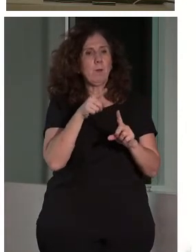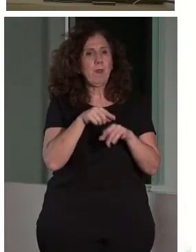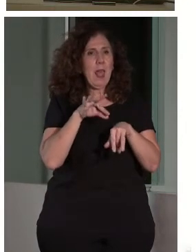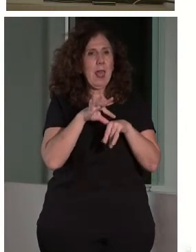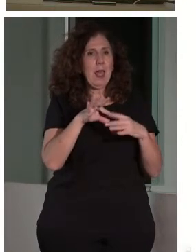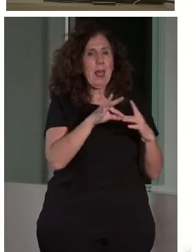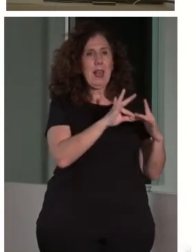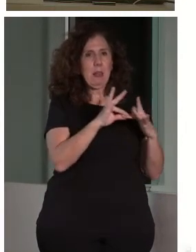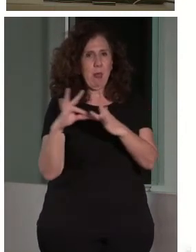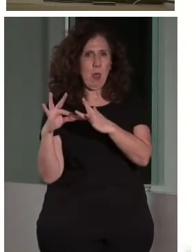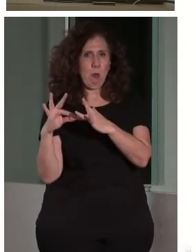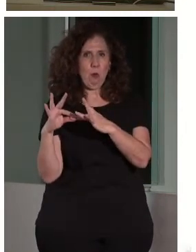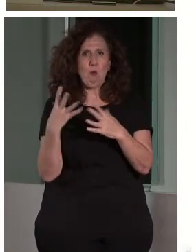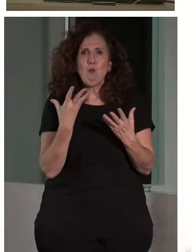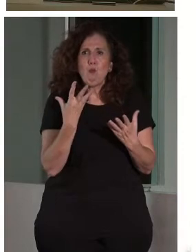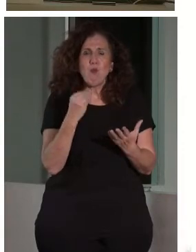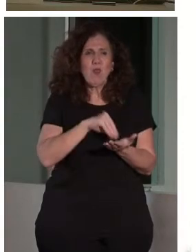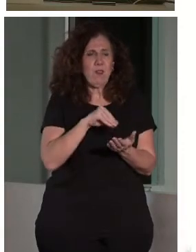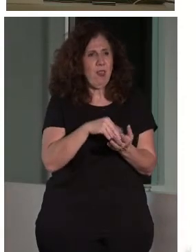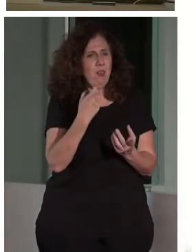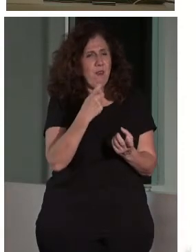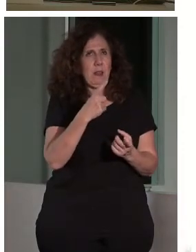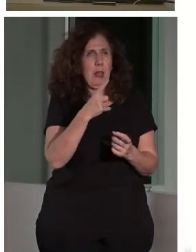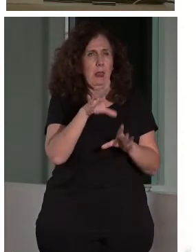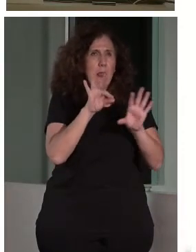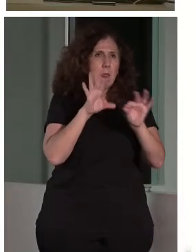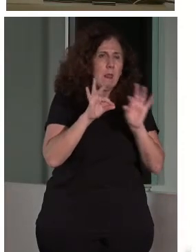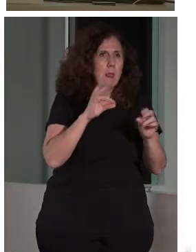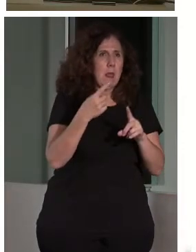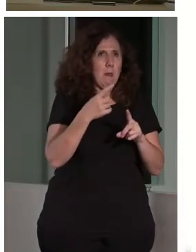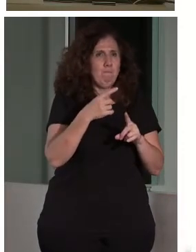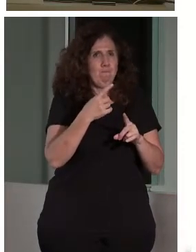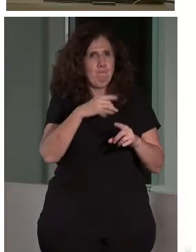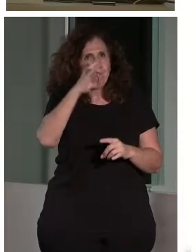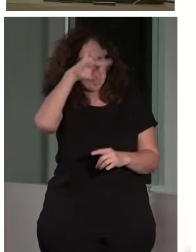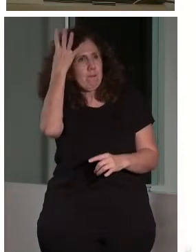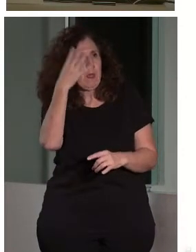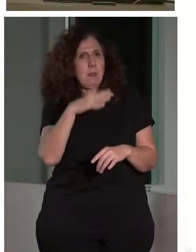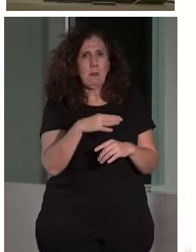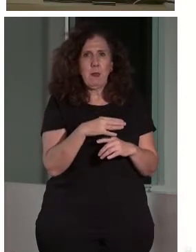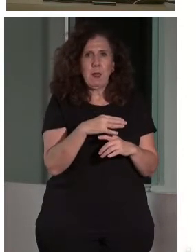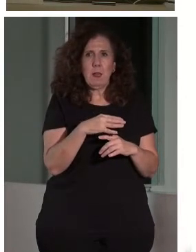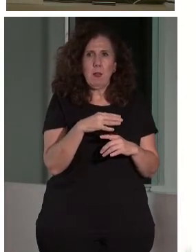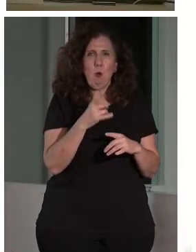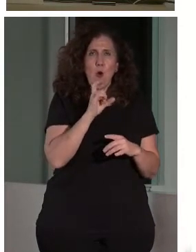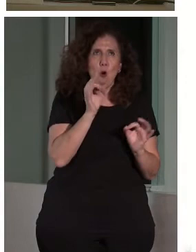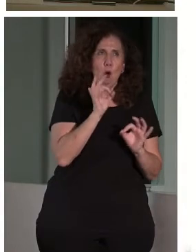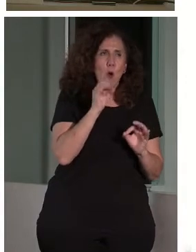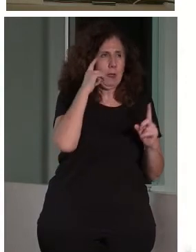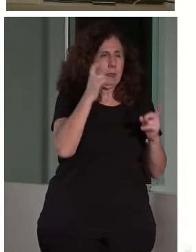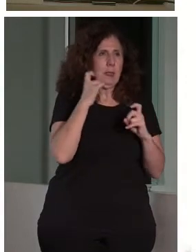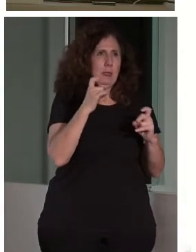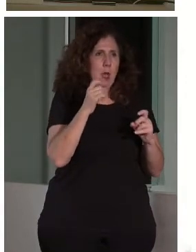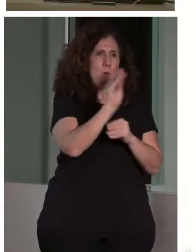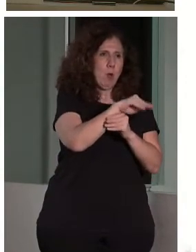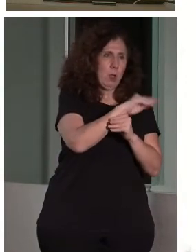Porque a veces hay que tomar decisiones imaginativas y respetuosas con el patrimonio. hay que, como se ha dicho esta mañana, casar la protección del patrimonio con